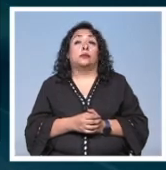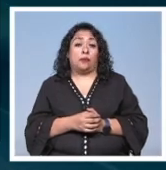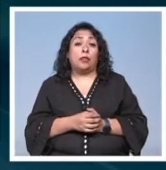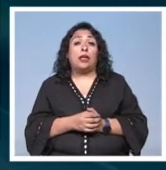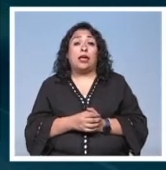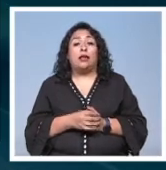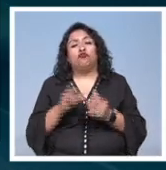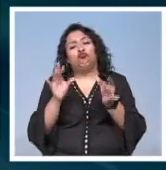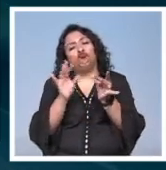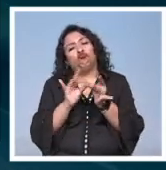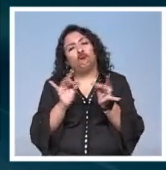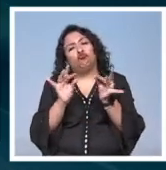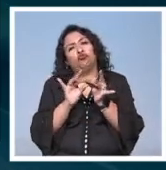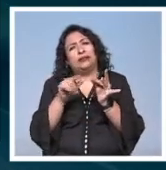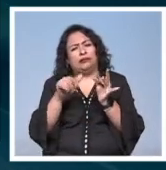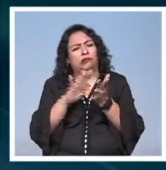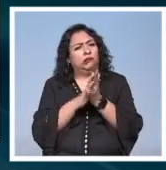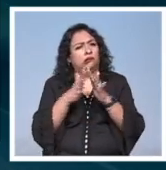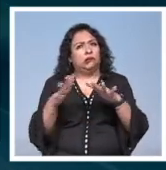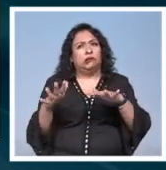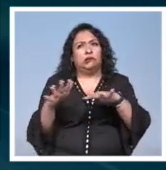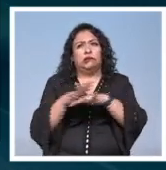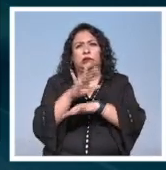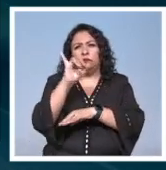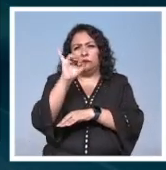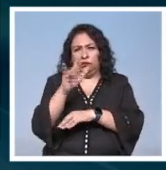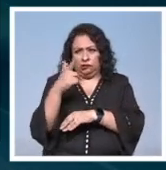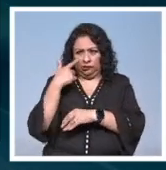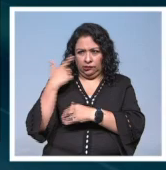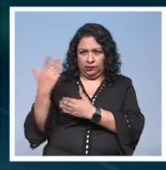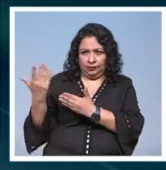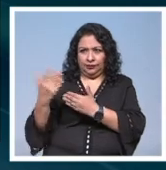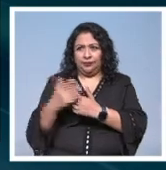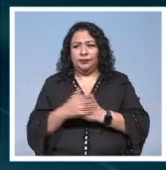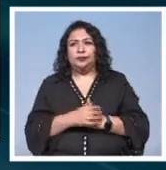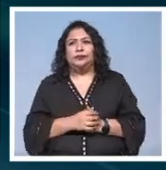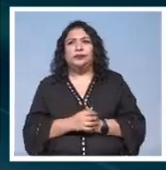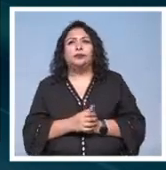El discurso aquí se transforma en imagen vean de qué forma